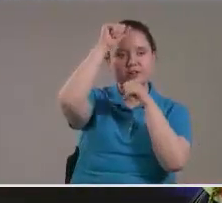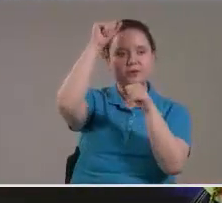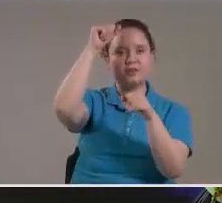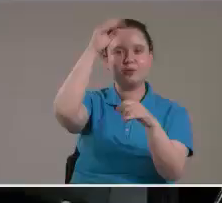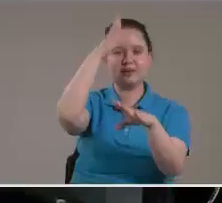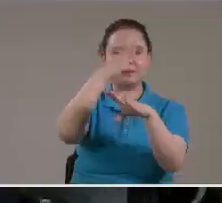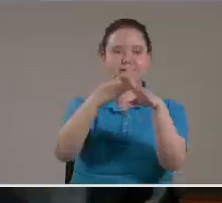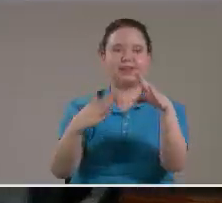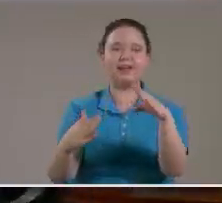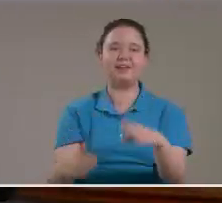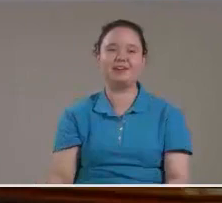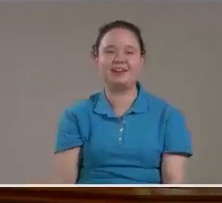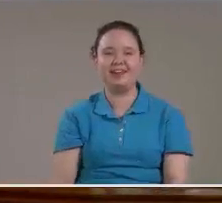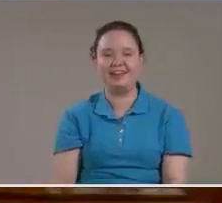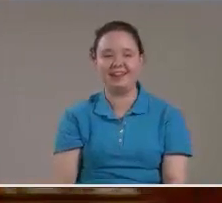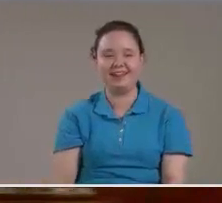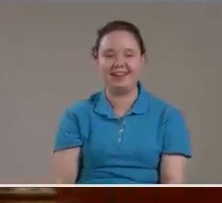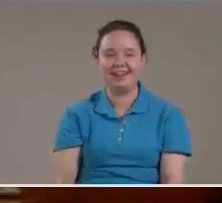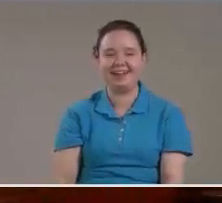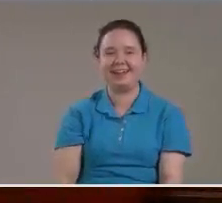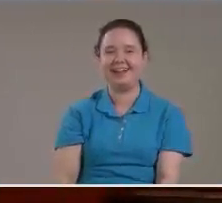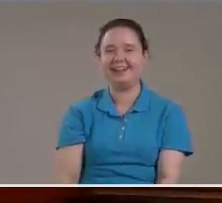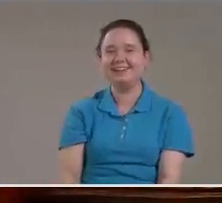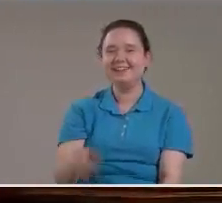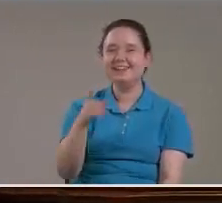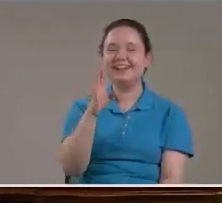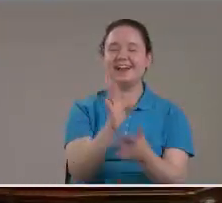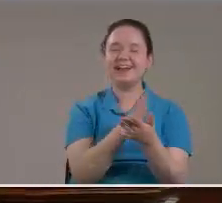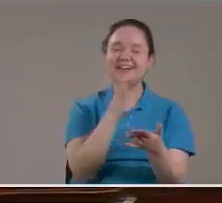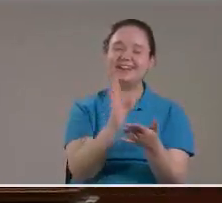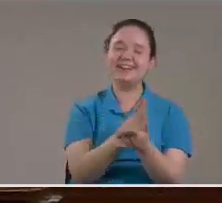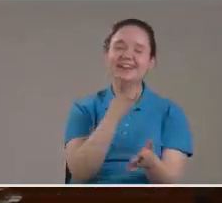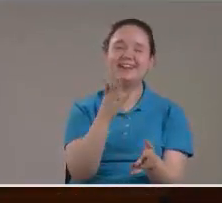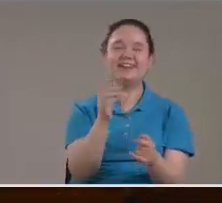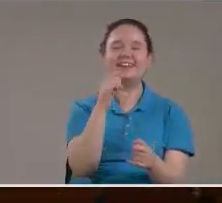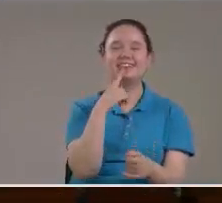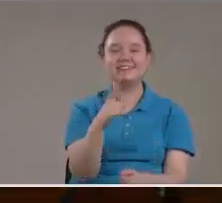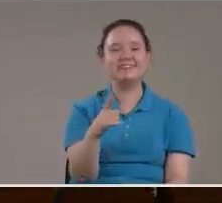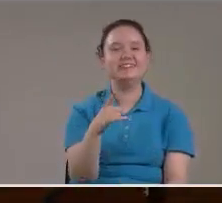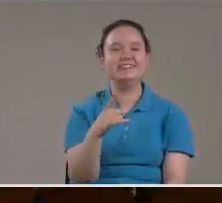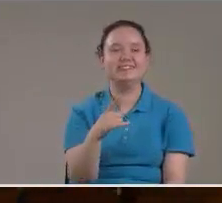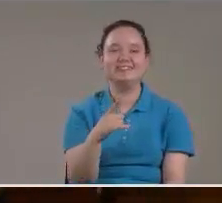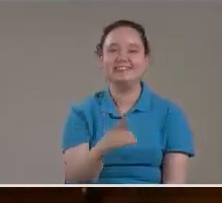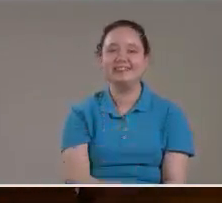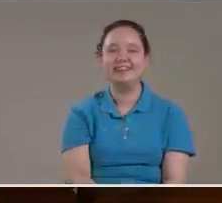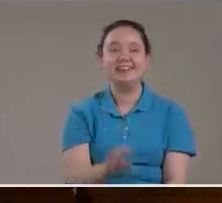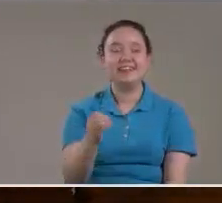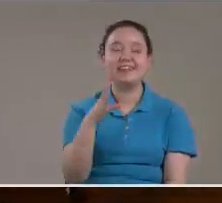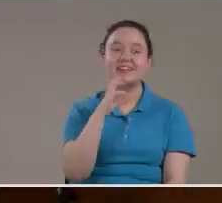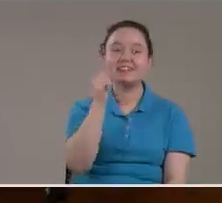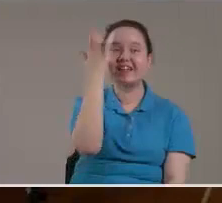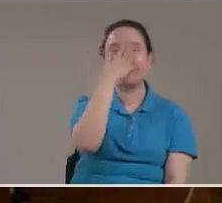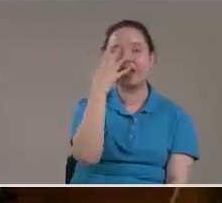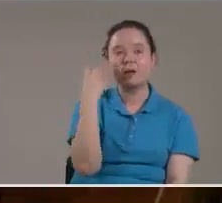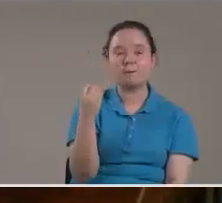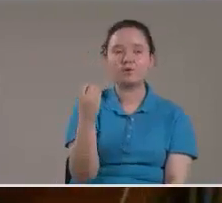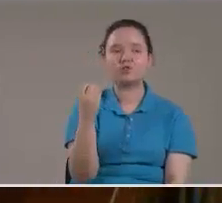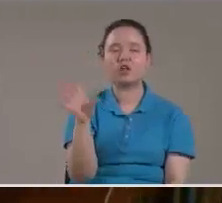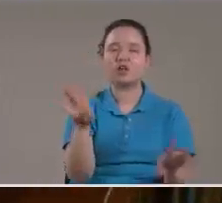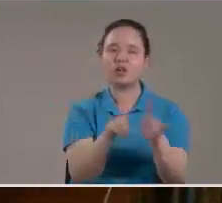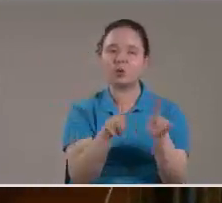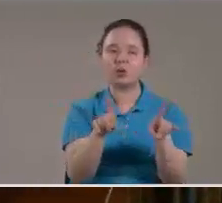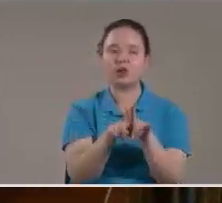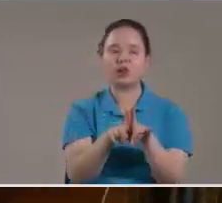610 Por eso le mencioné que la Biblia de Américas dice Claramente que es hermosa como la luna